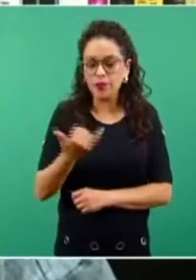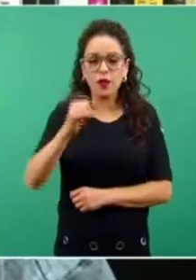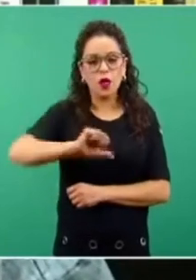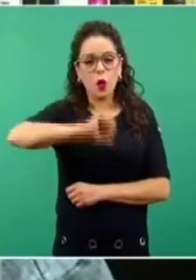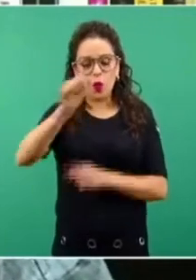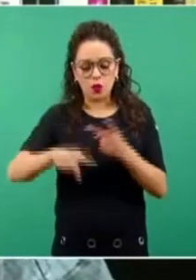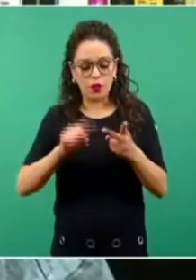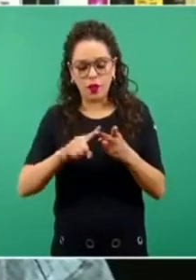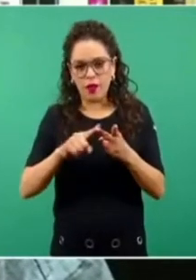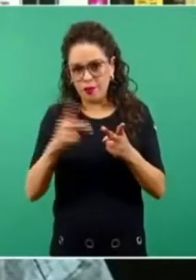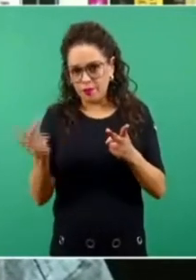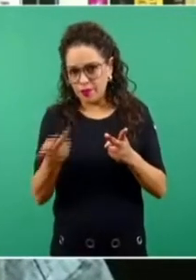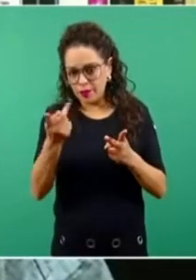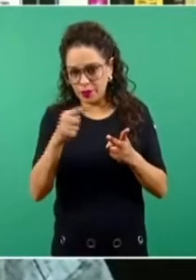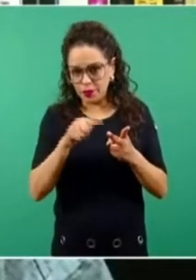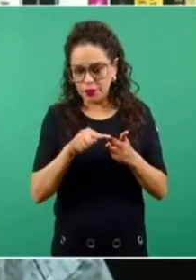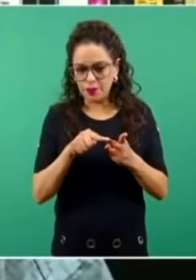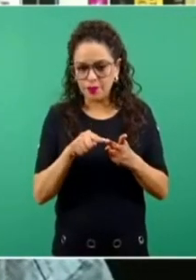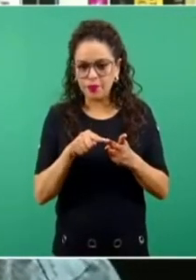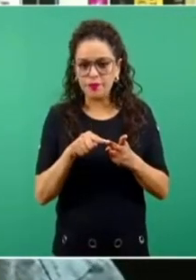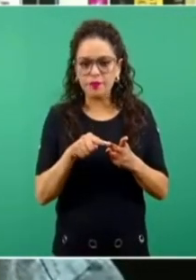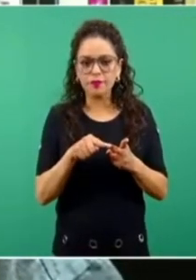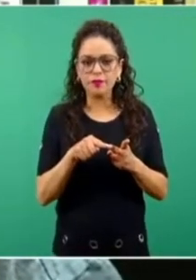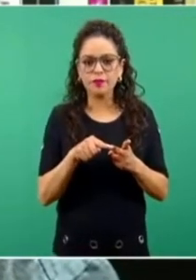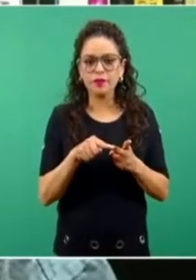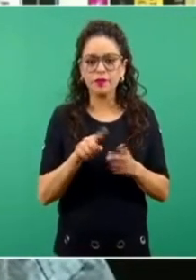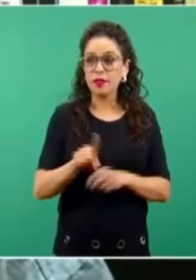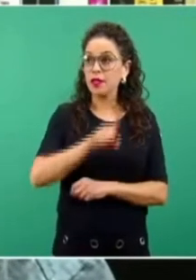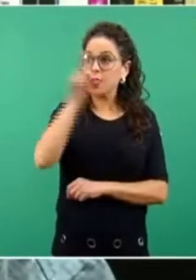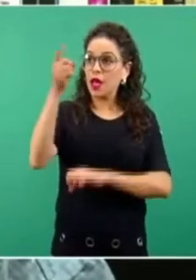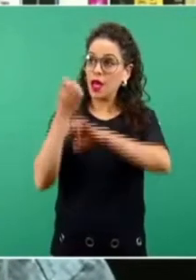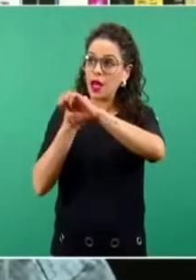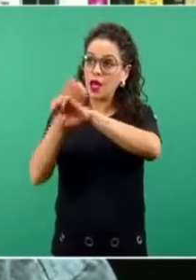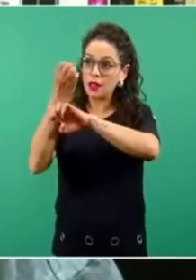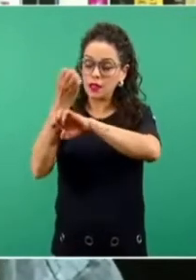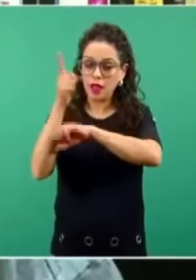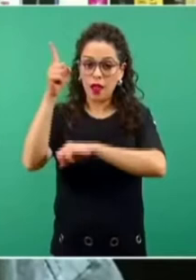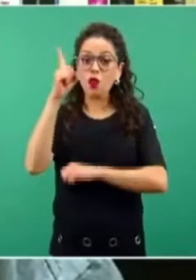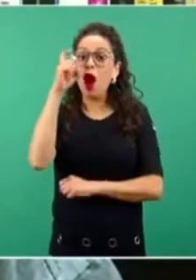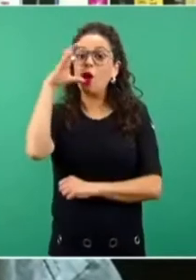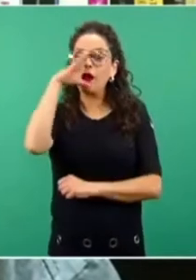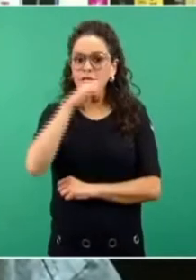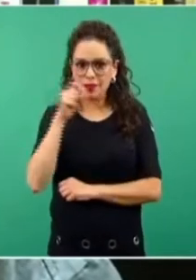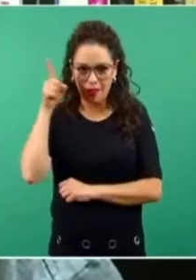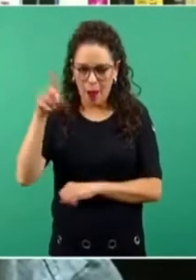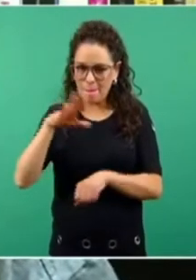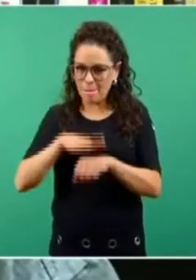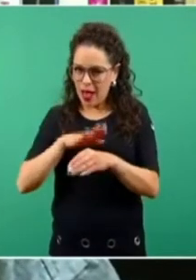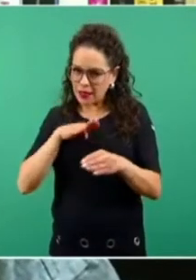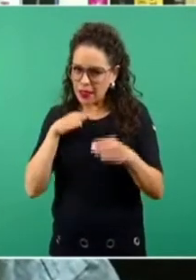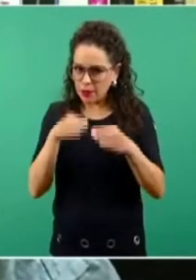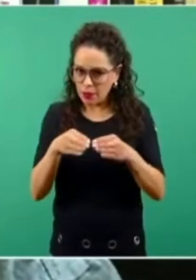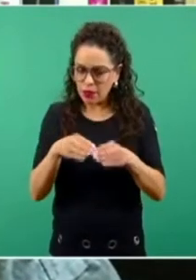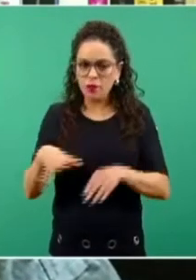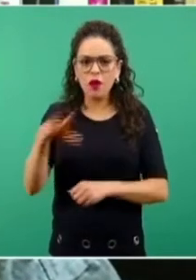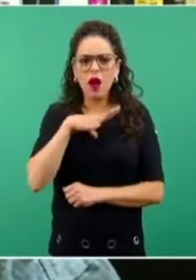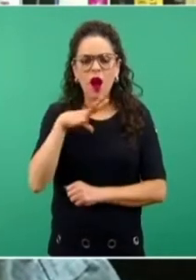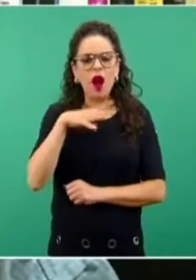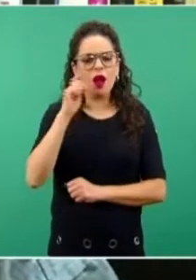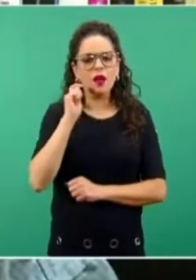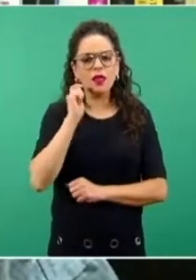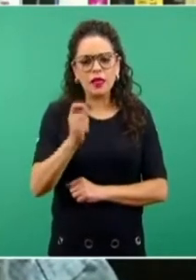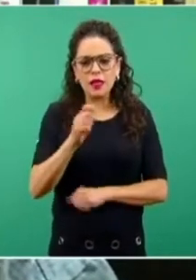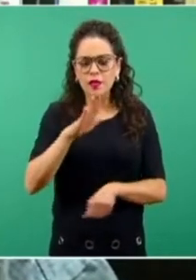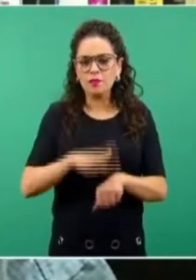En el caso de Aguascalientes específicamente, tenemos uno de nuestros principales